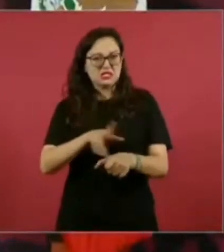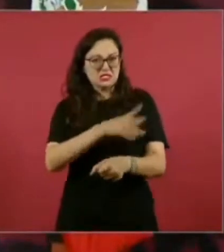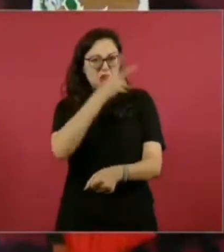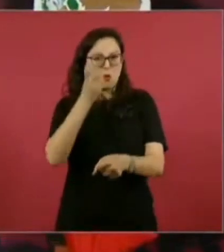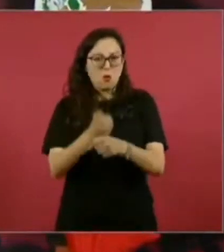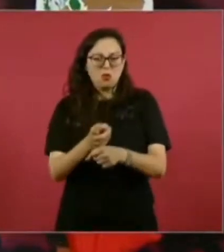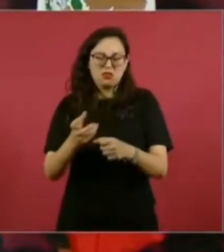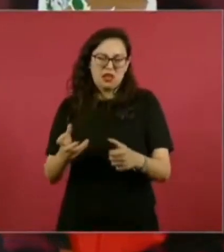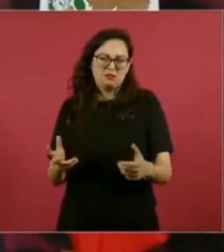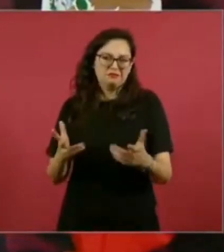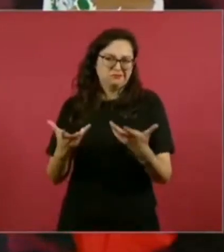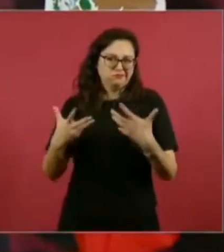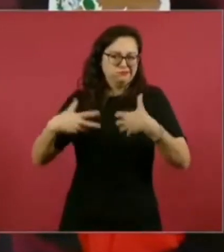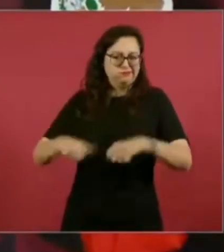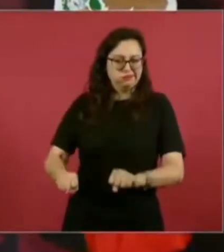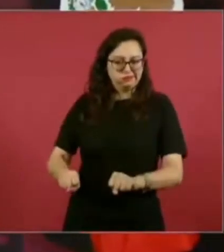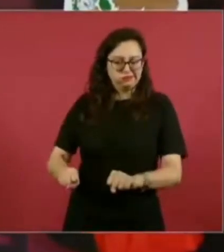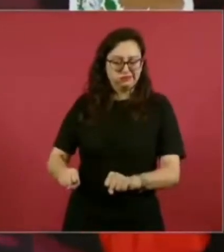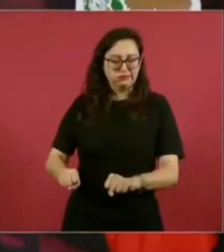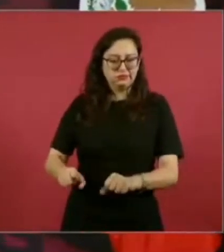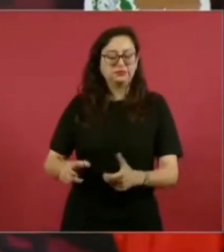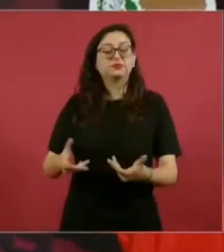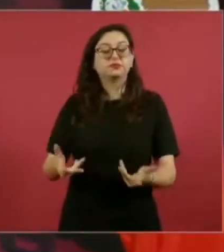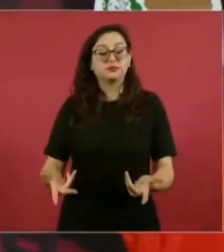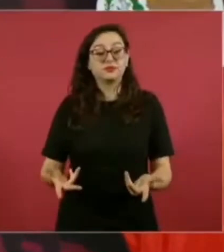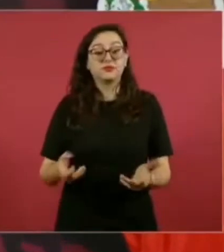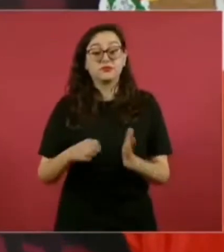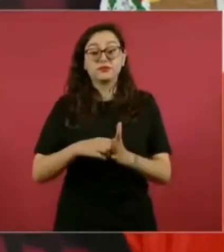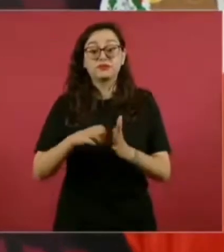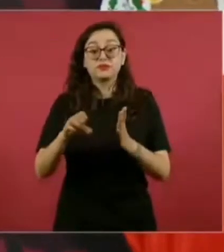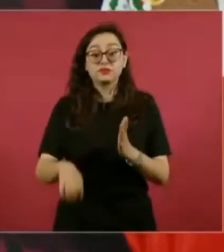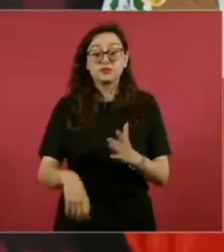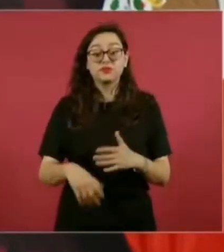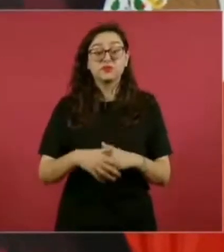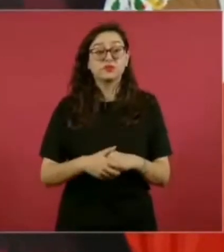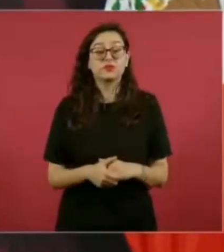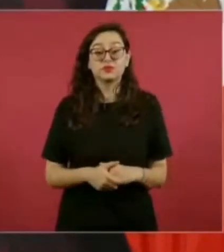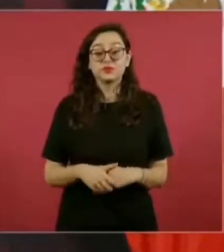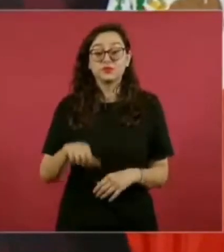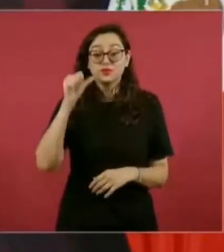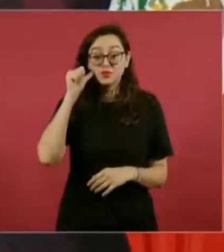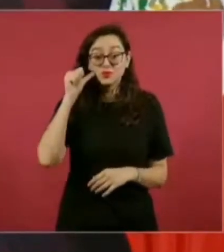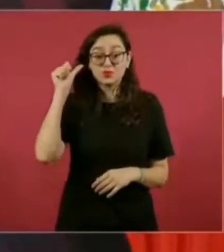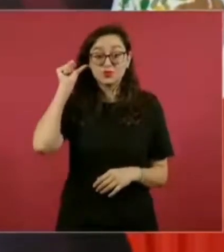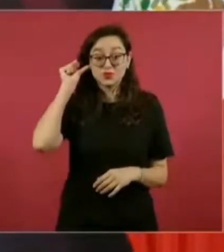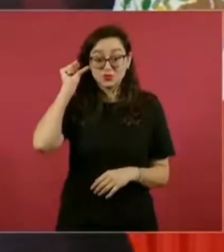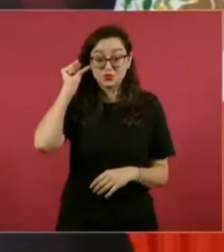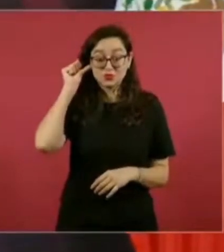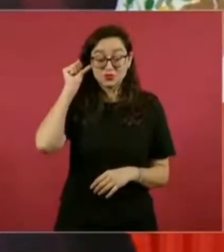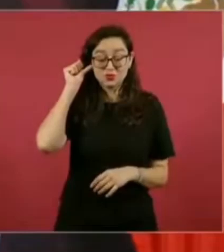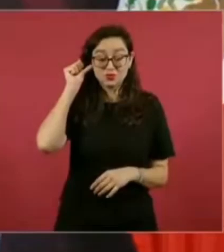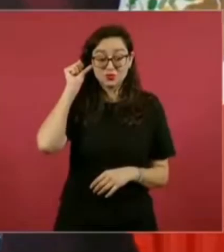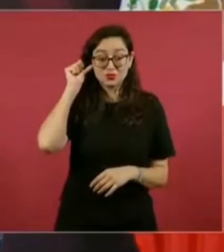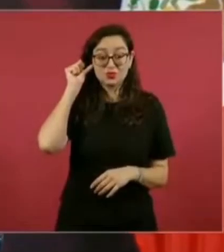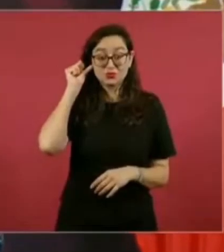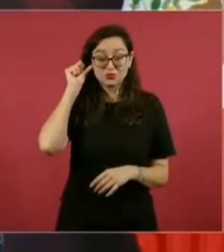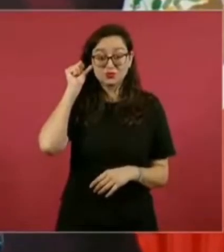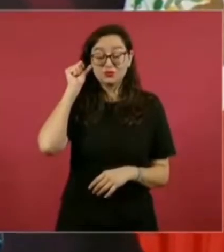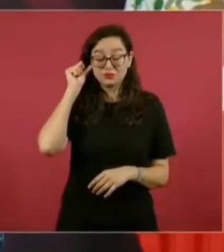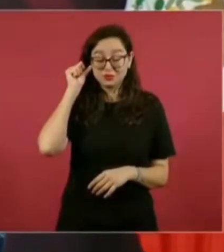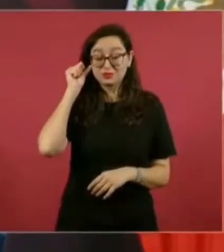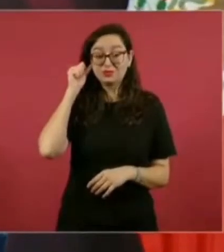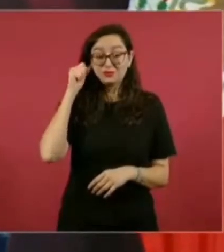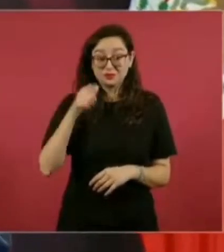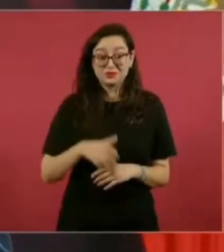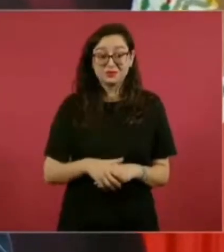Entonces, celebro, por ejemplo, que ayer, y esto hay que reconocerlo porque de